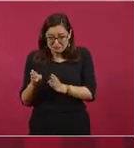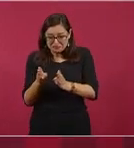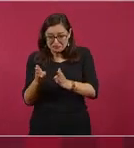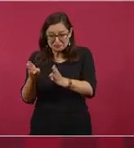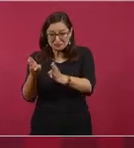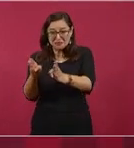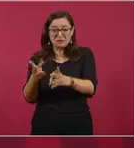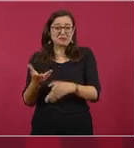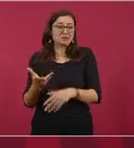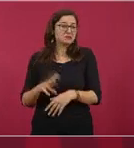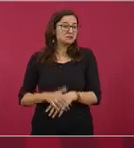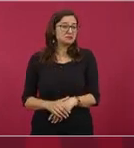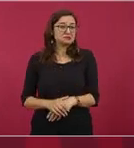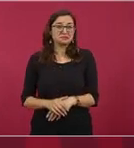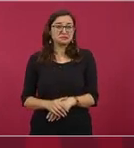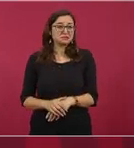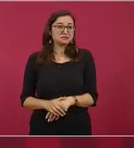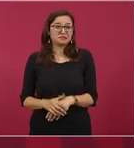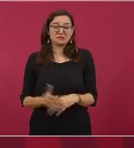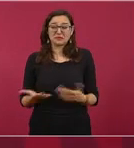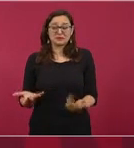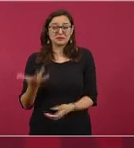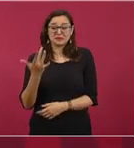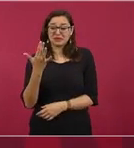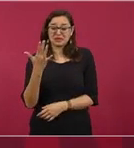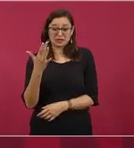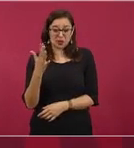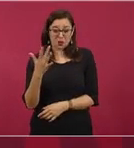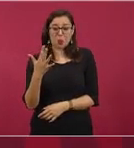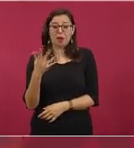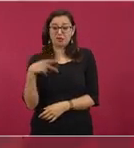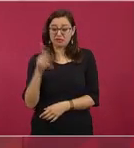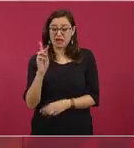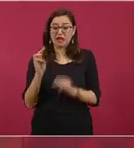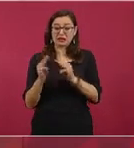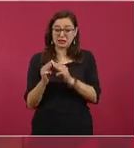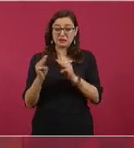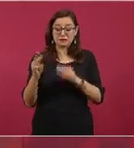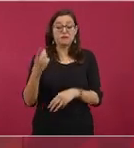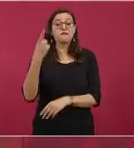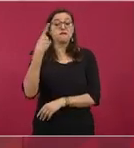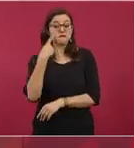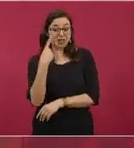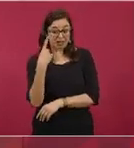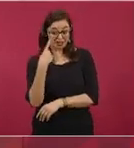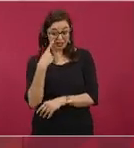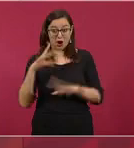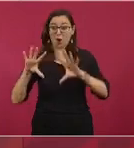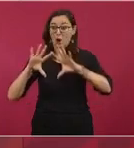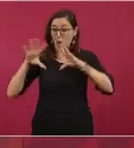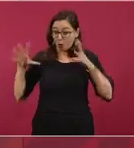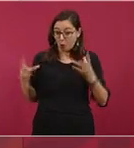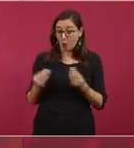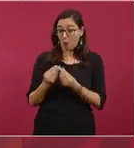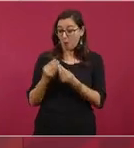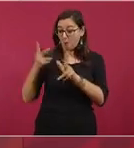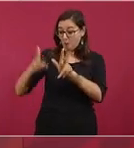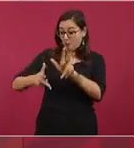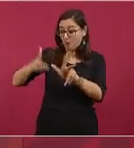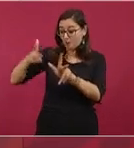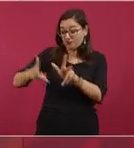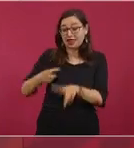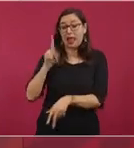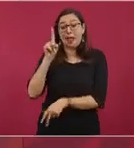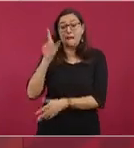de 50 kilómetros, de los mil 500, 50